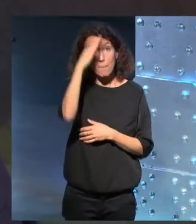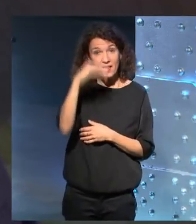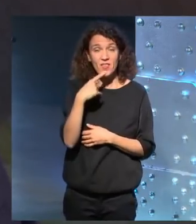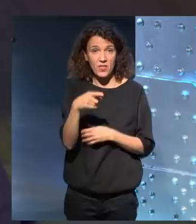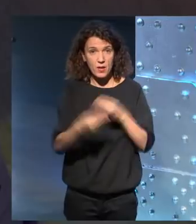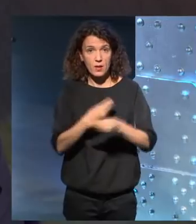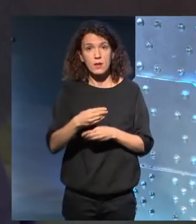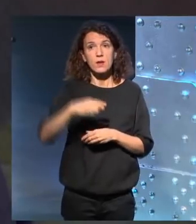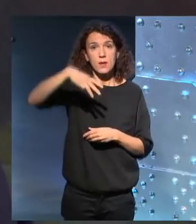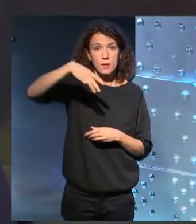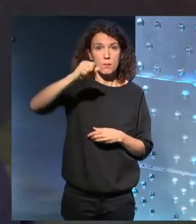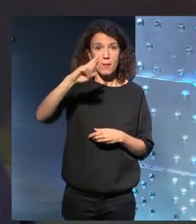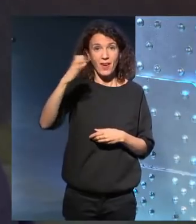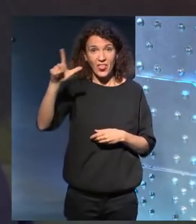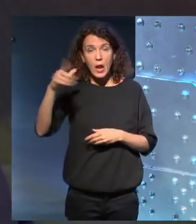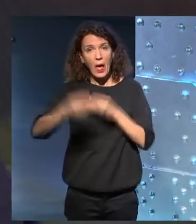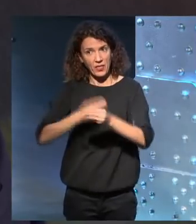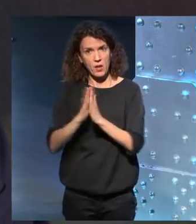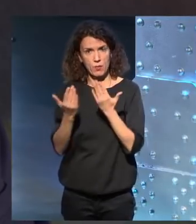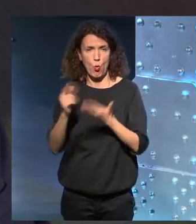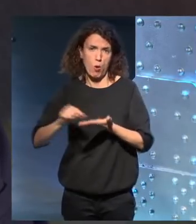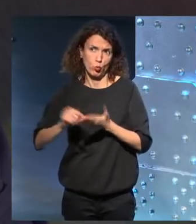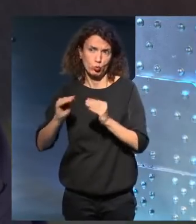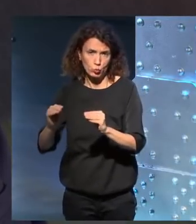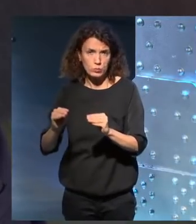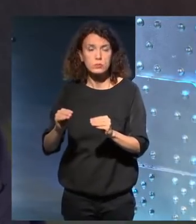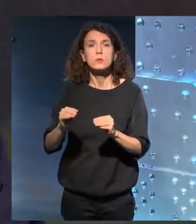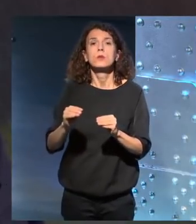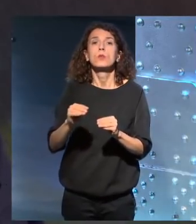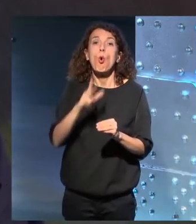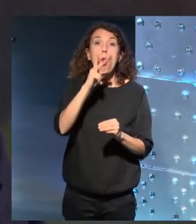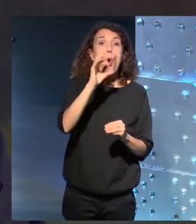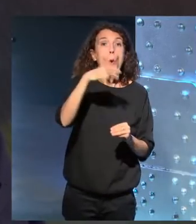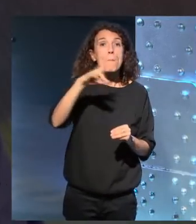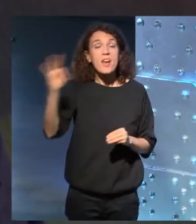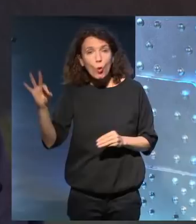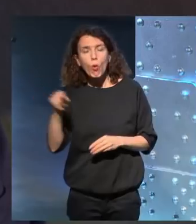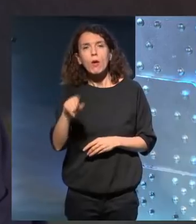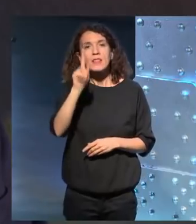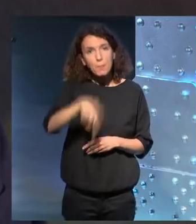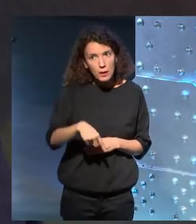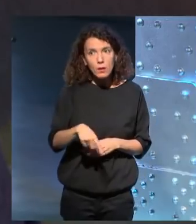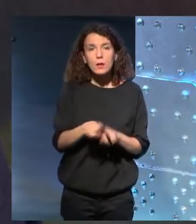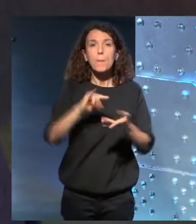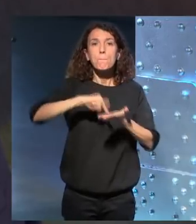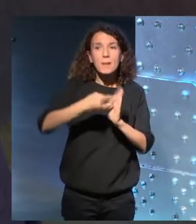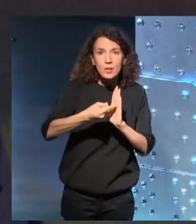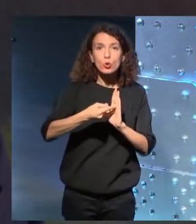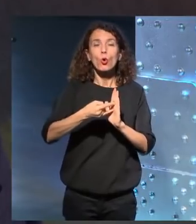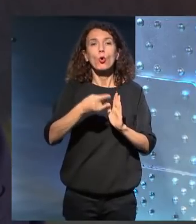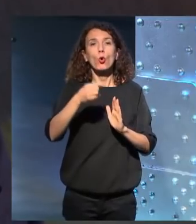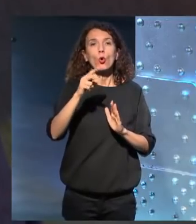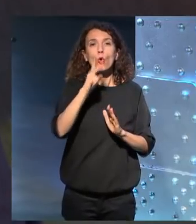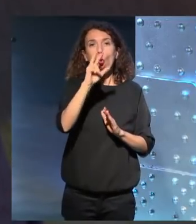tu padre de cómo hacía Marcial Lafuente Estefanía, fuese quien fuese, como Homero, y el método de Raimond